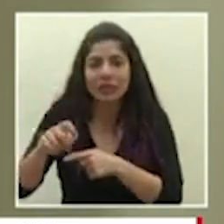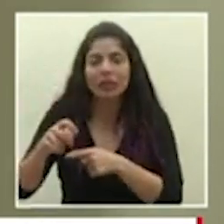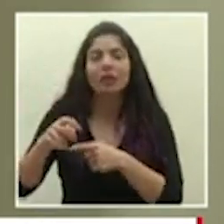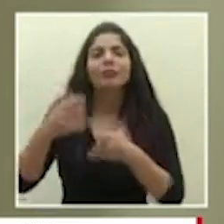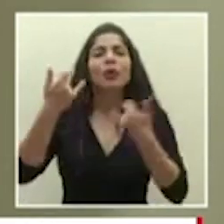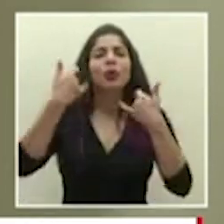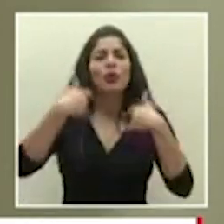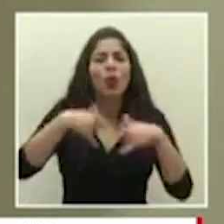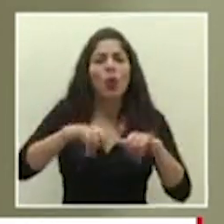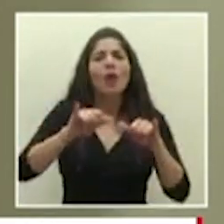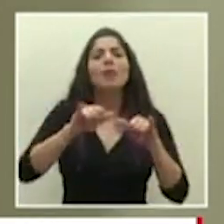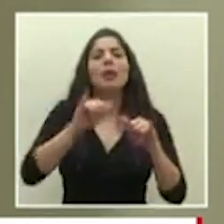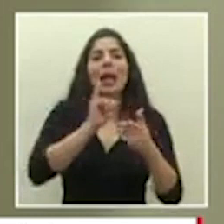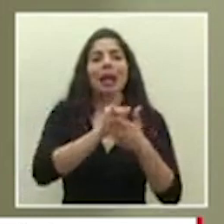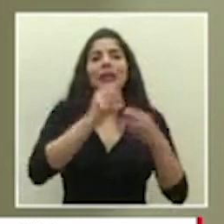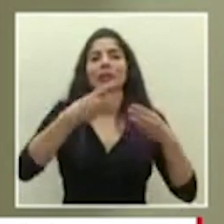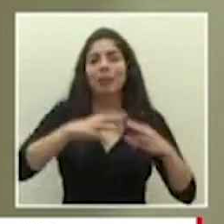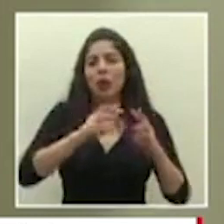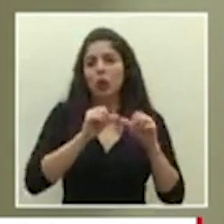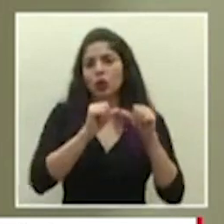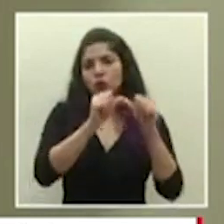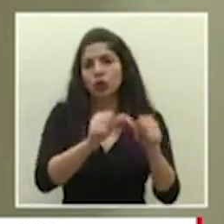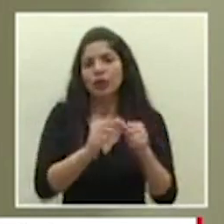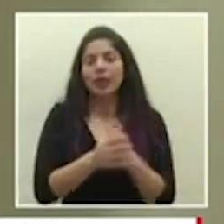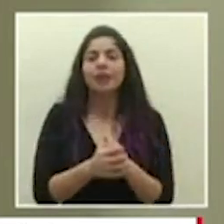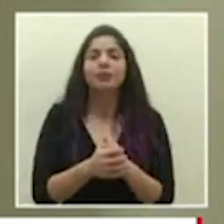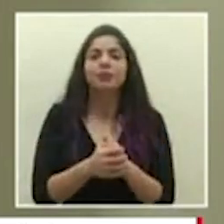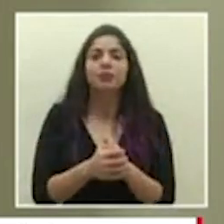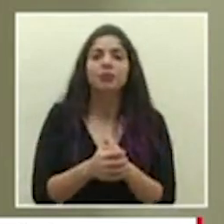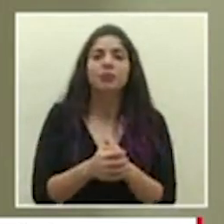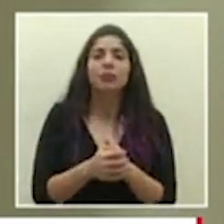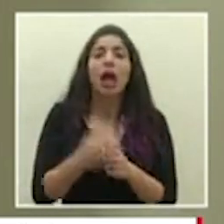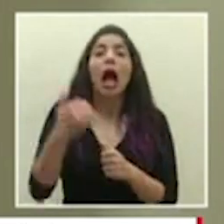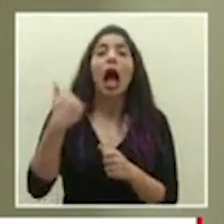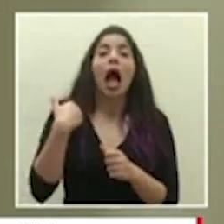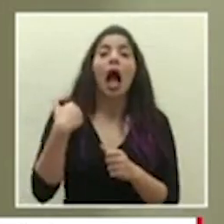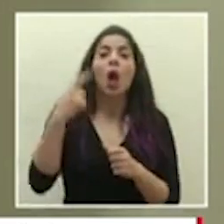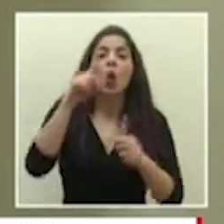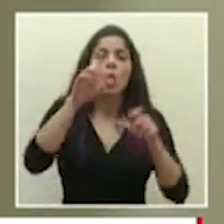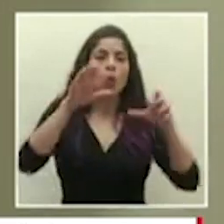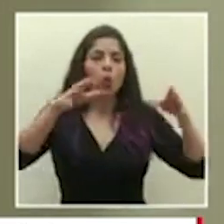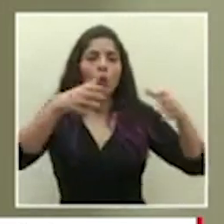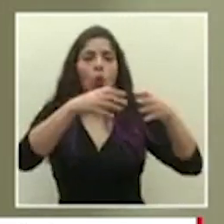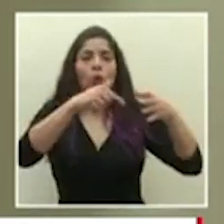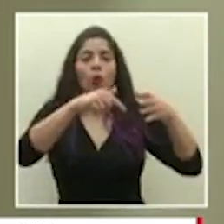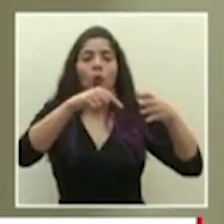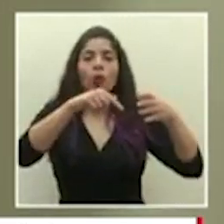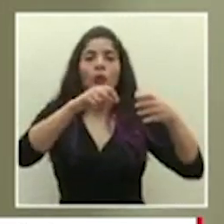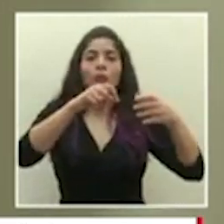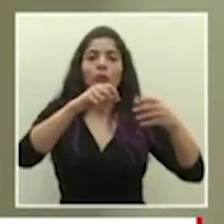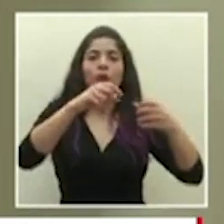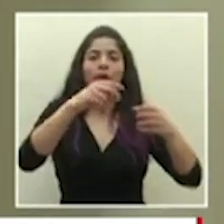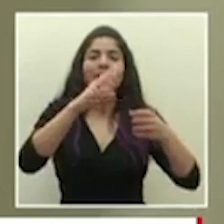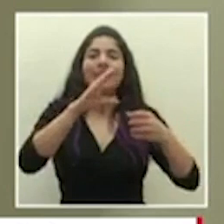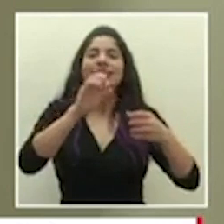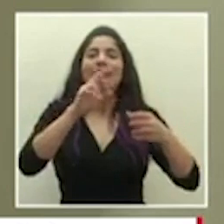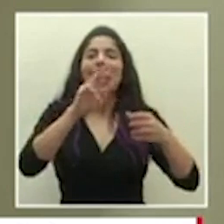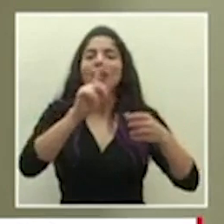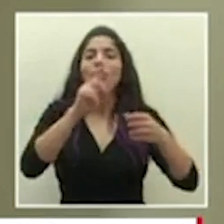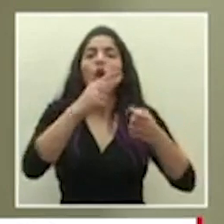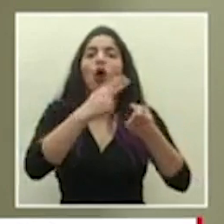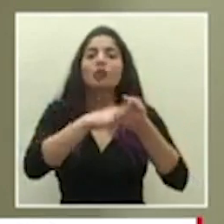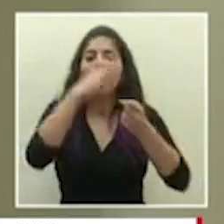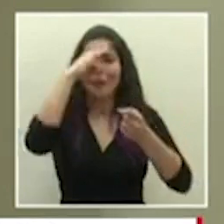bajo esa modalidad hay una ala del cenare bueno realmente del hospital